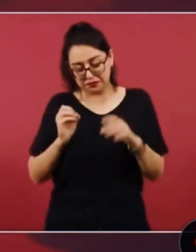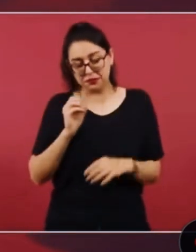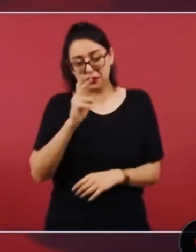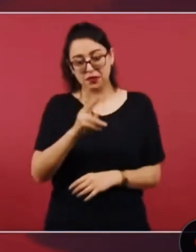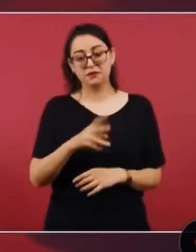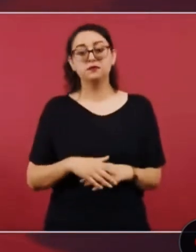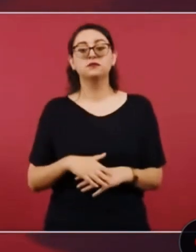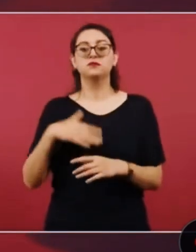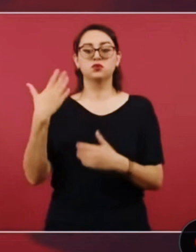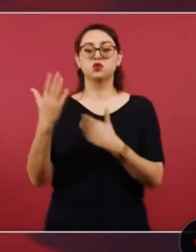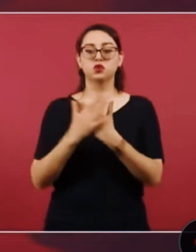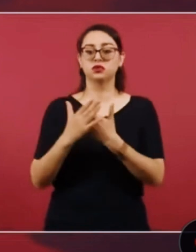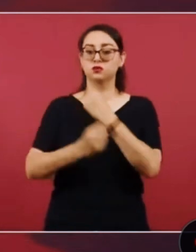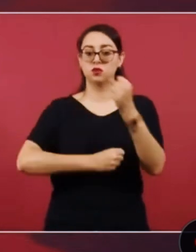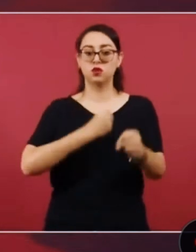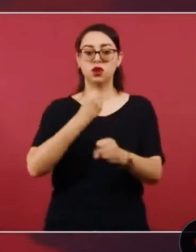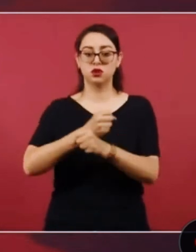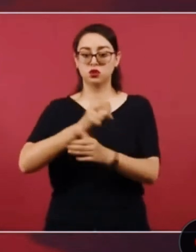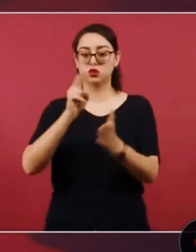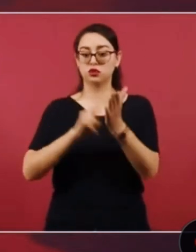y ahí el ciudadano